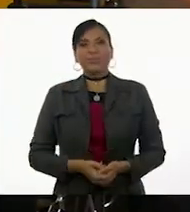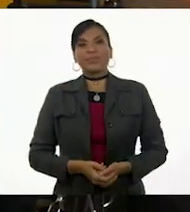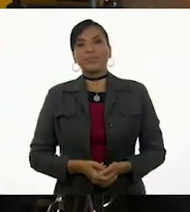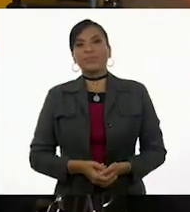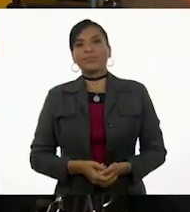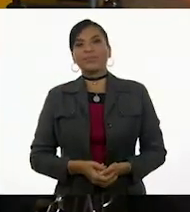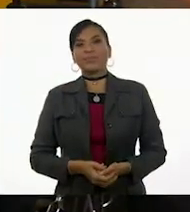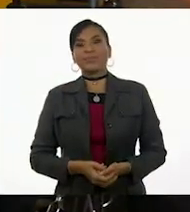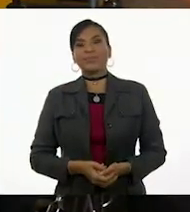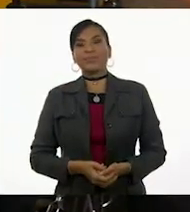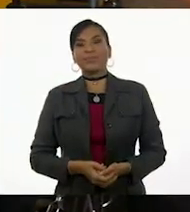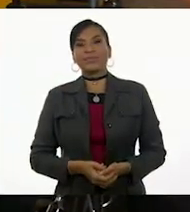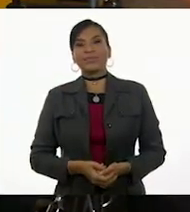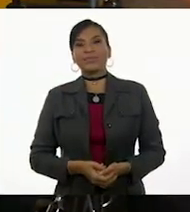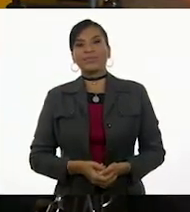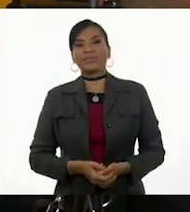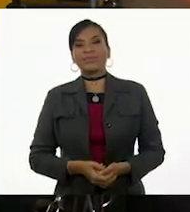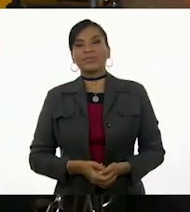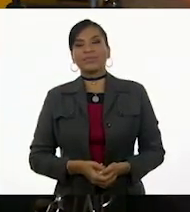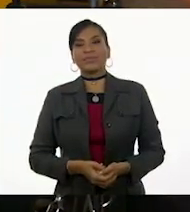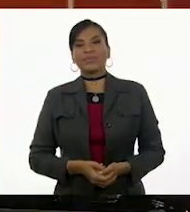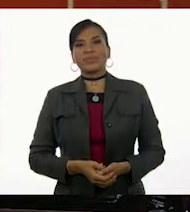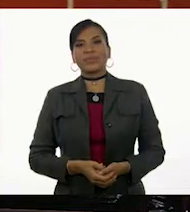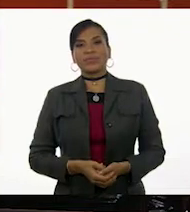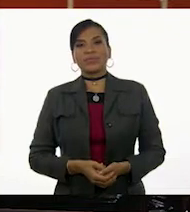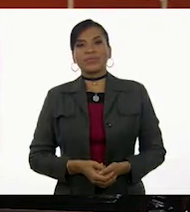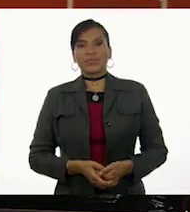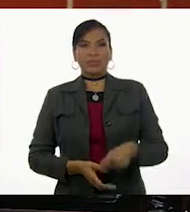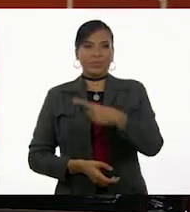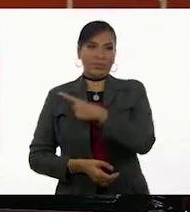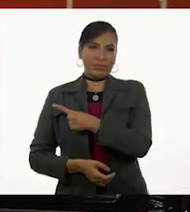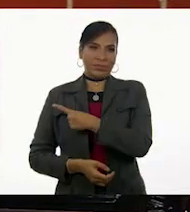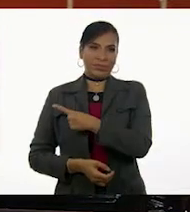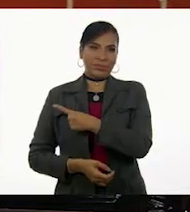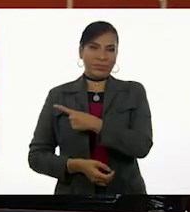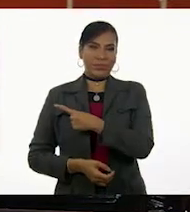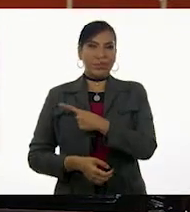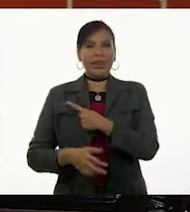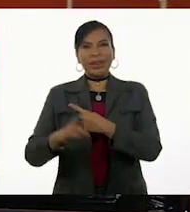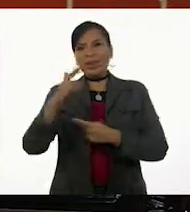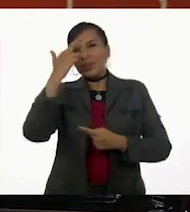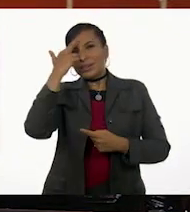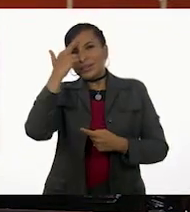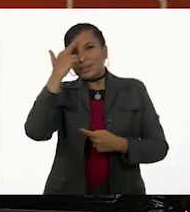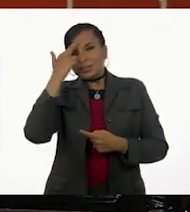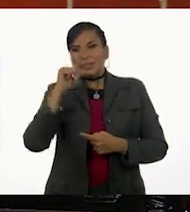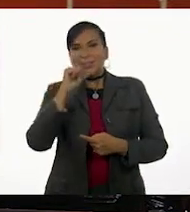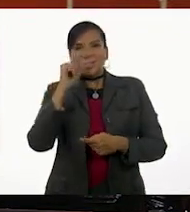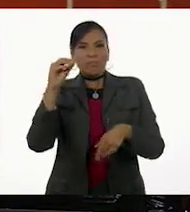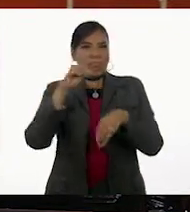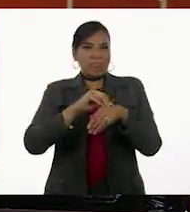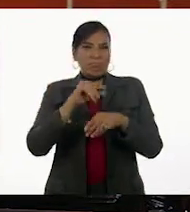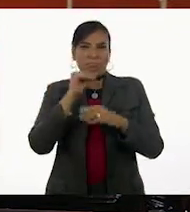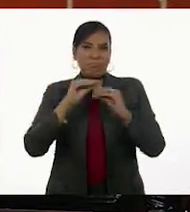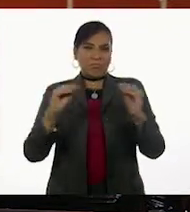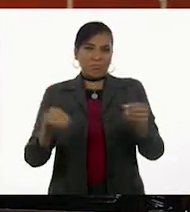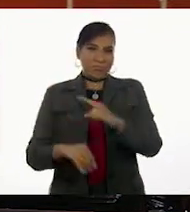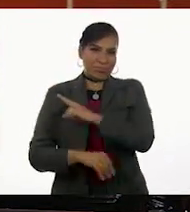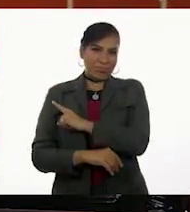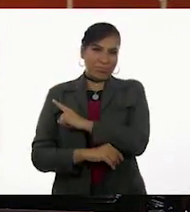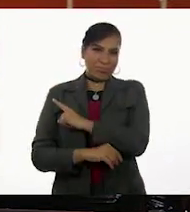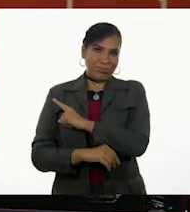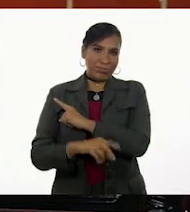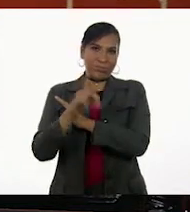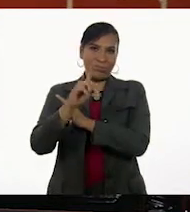Nidia, dinos notas para esta rítmica. Do, do. Recordamos que no ponemos nada en los silencios. Do, do,